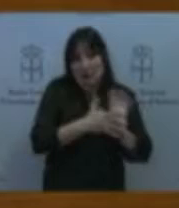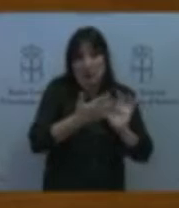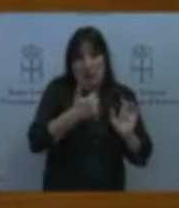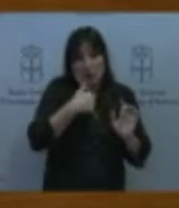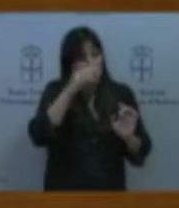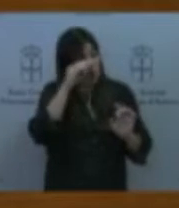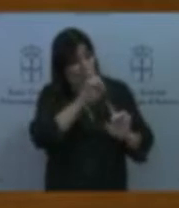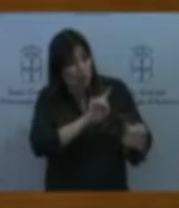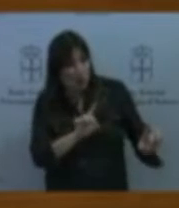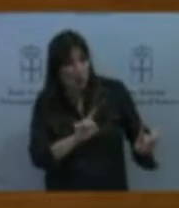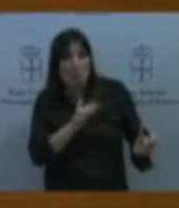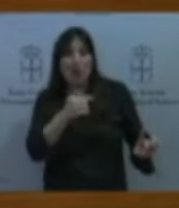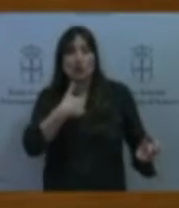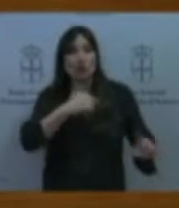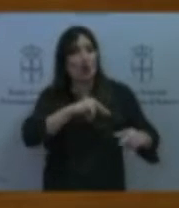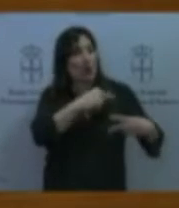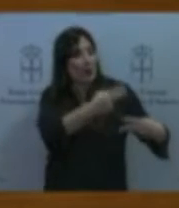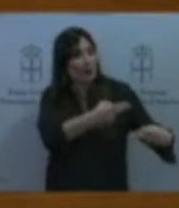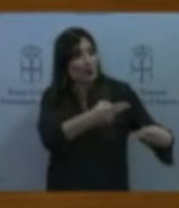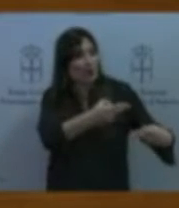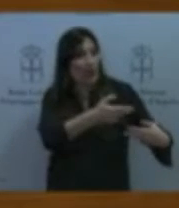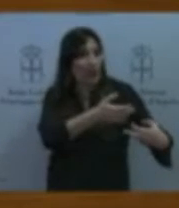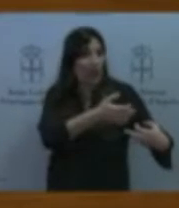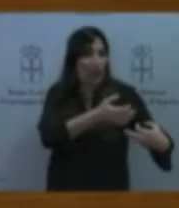acuerdo a lo que el procedimiento parlamentario